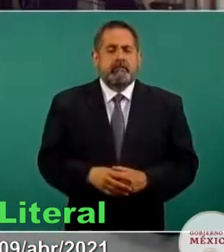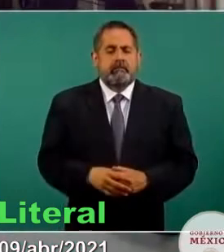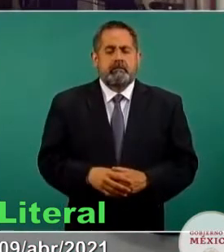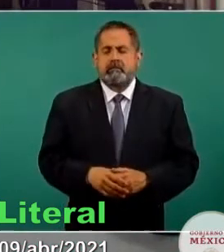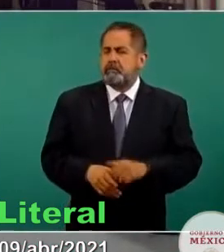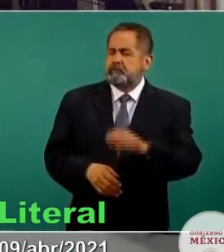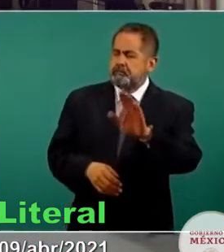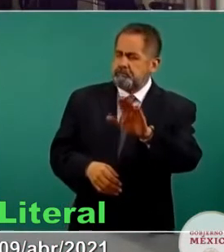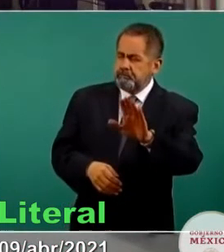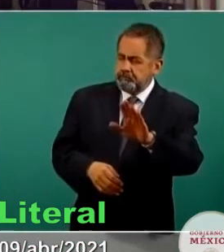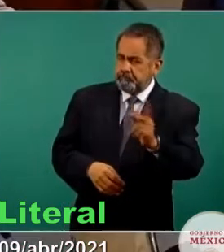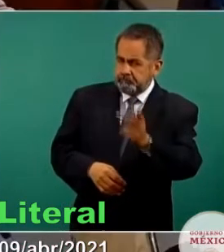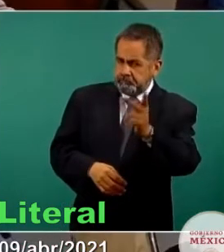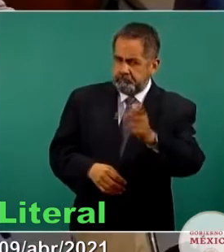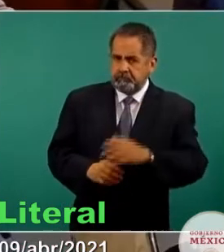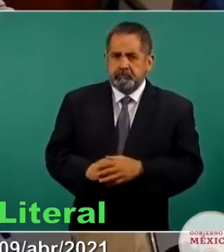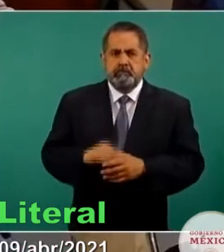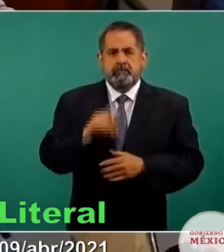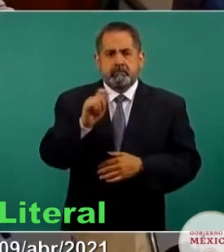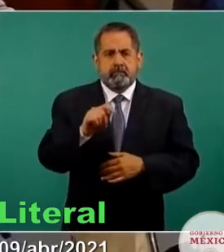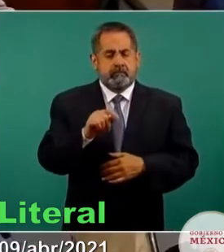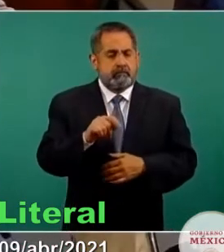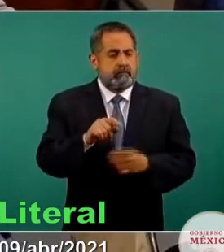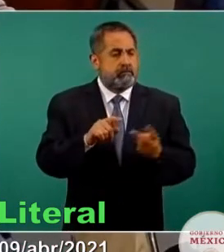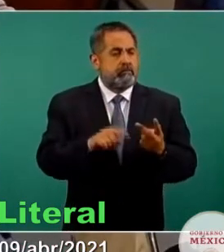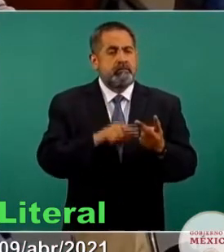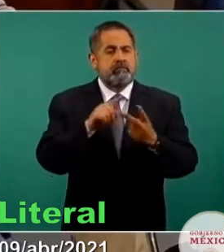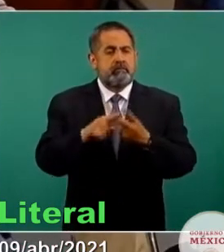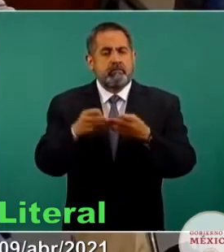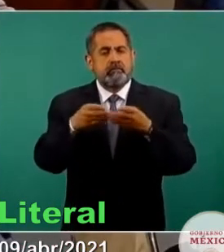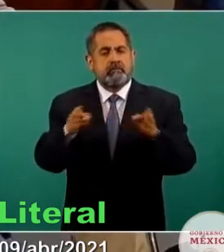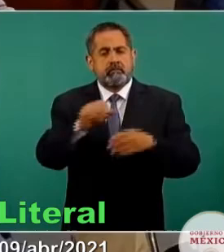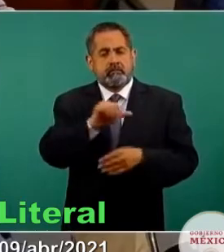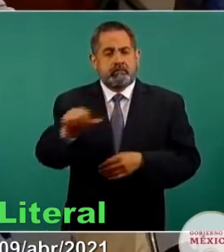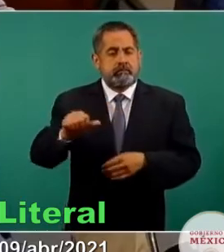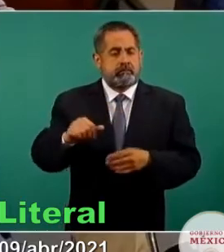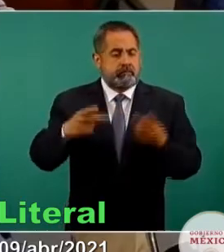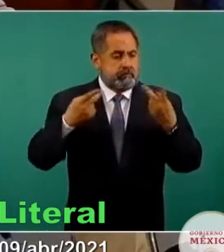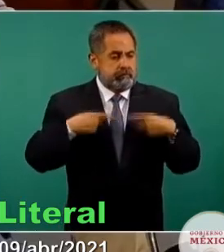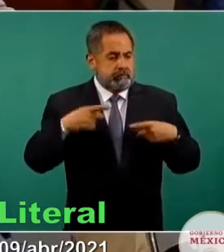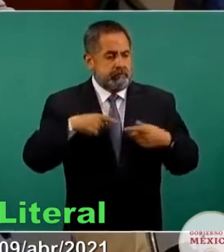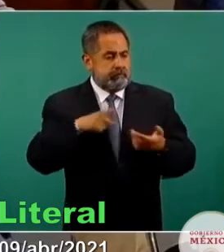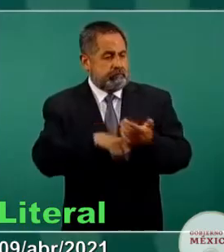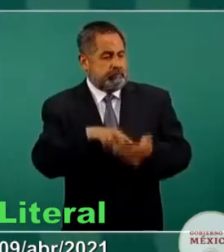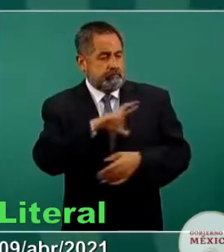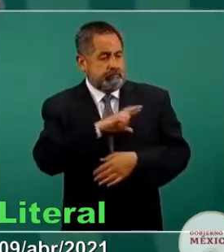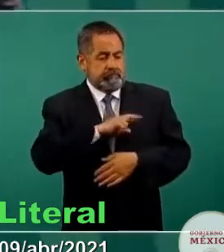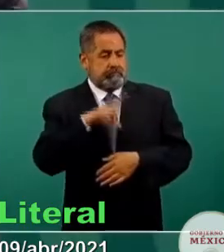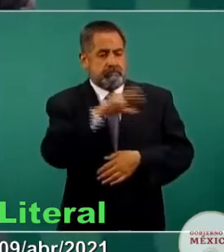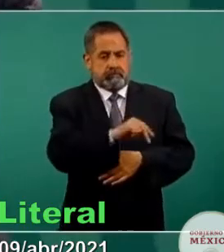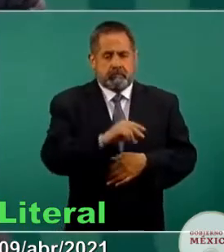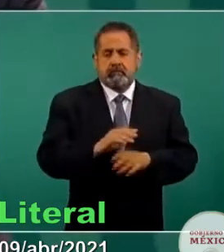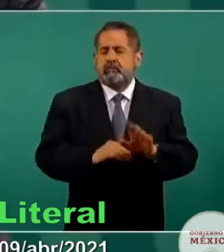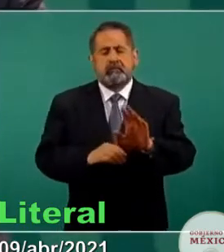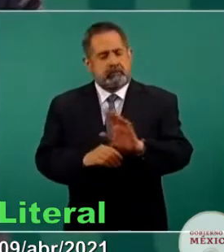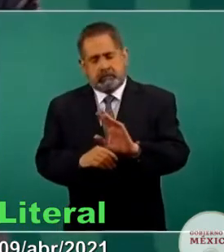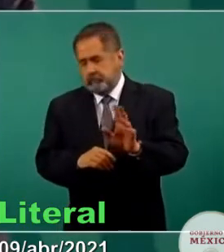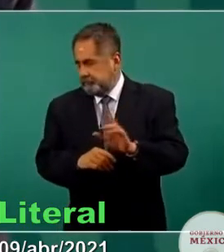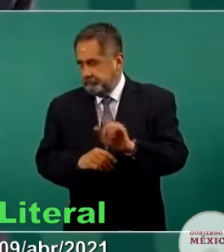¿Está descartado definitivamente la apertura de un proceso de vacunación para el personal médico privado? No, no, porque